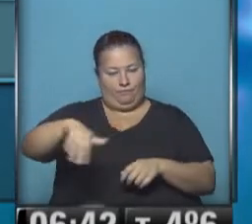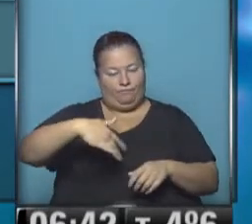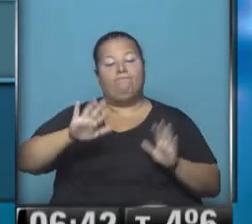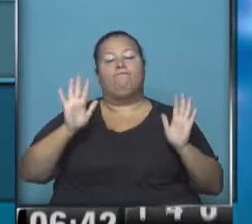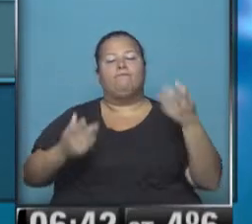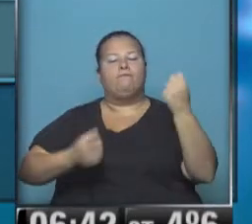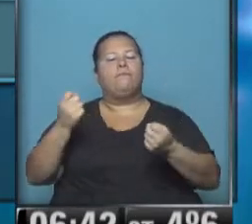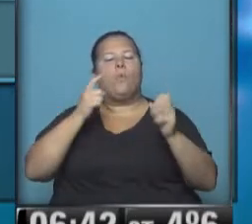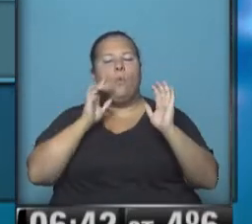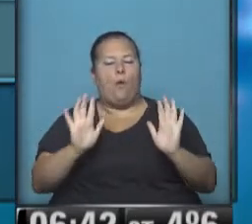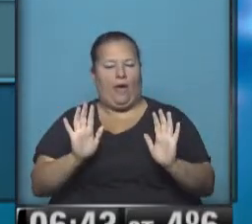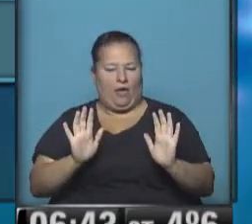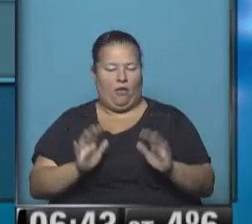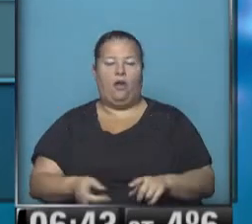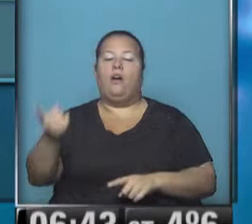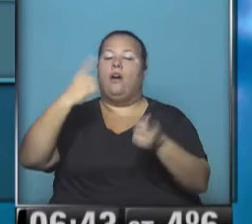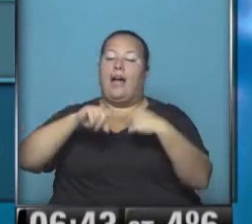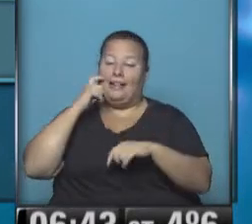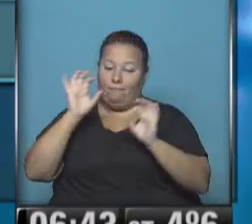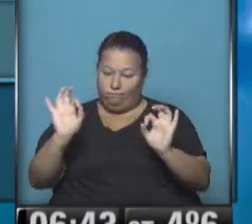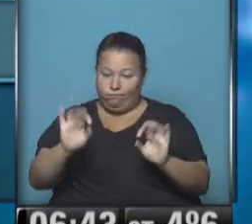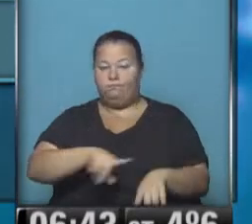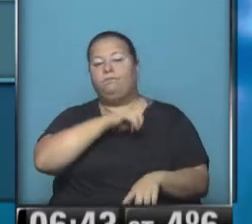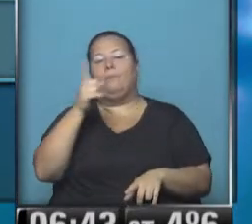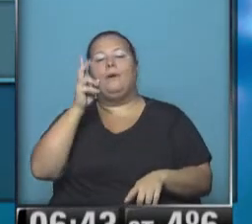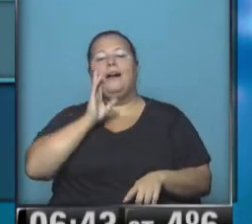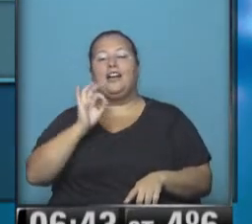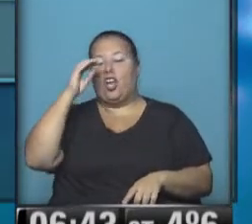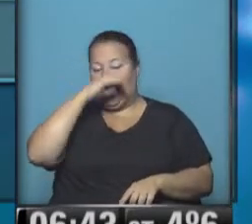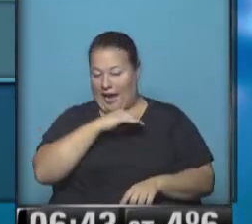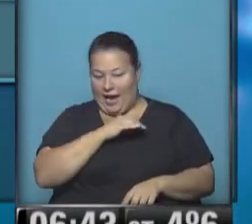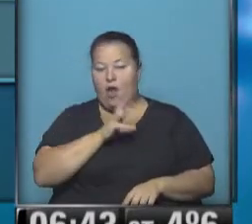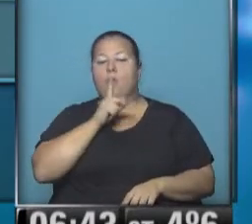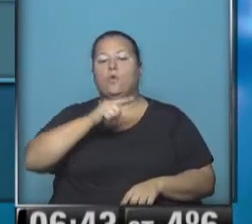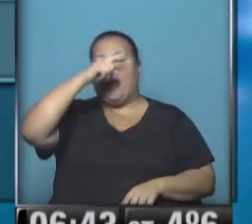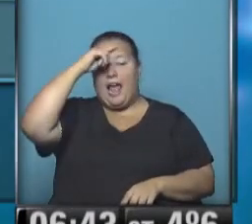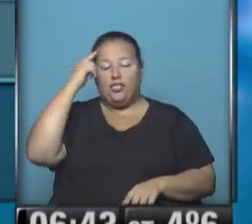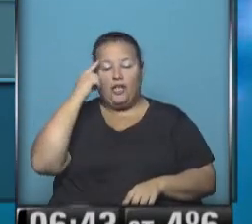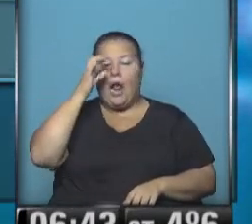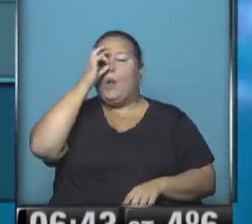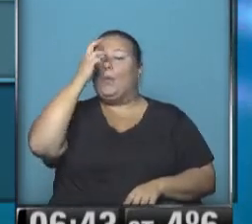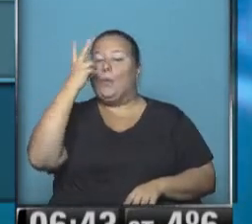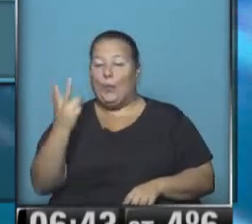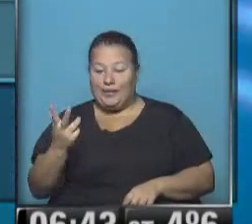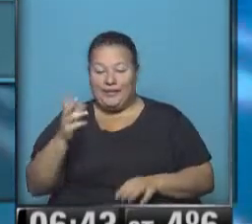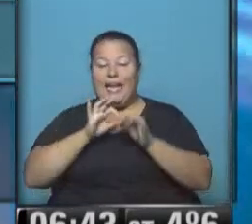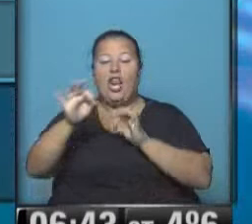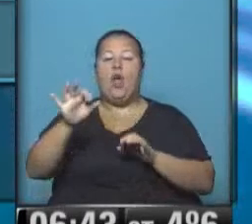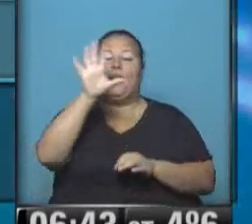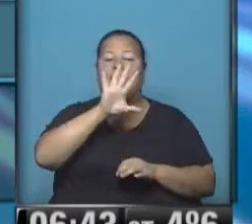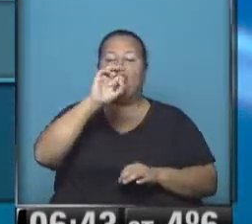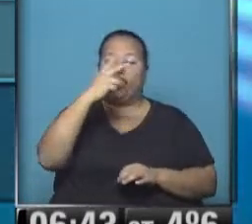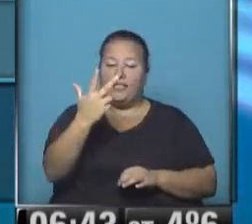por supuesto transiten con precaución. Y de Entre Ríos nos vamos a Río Negro, Ruta Nacional 23, del kilómetro